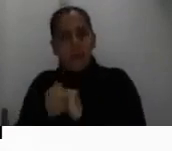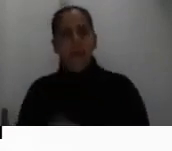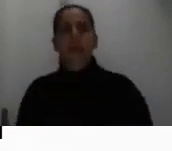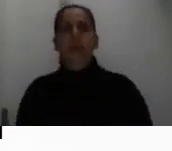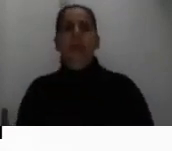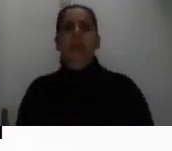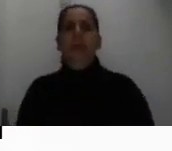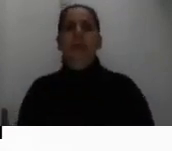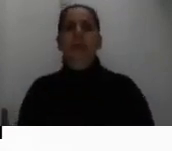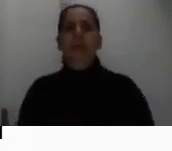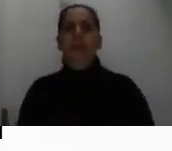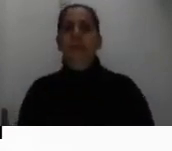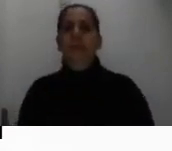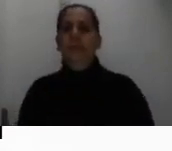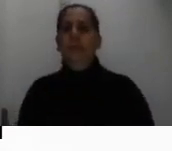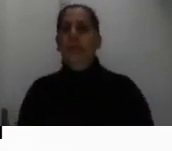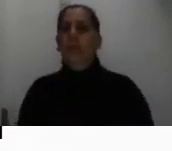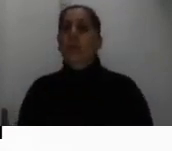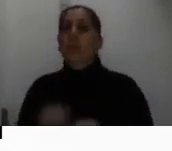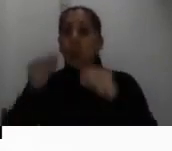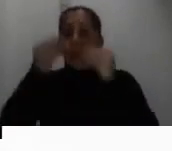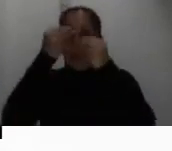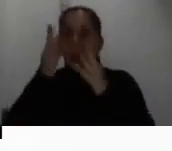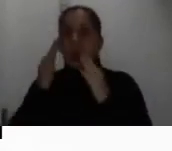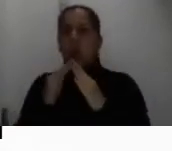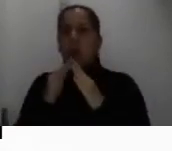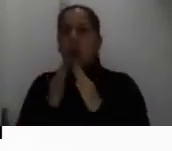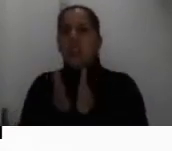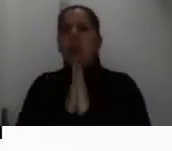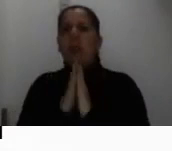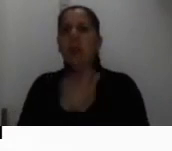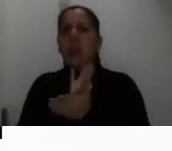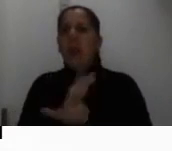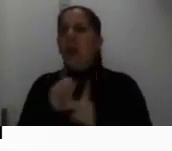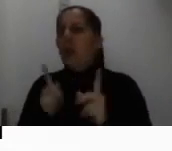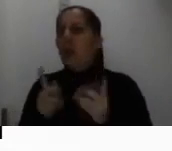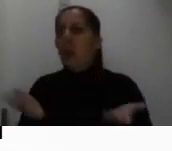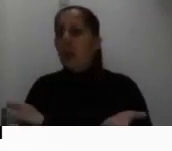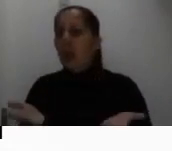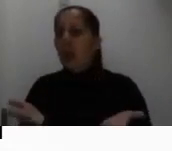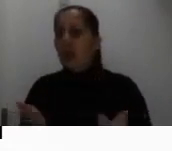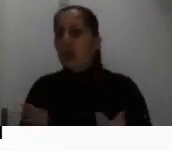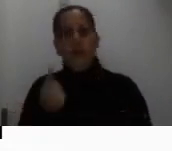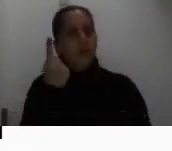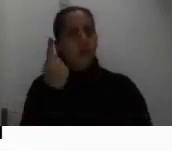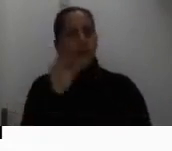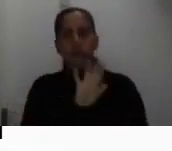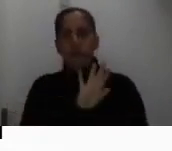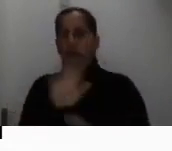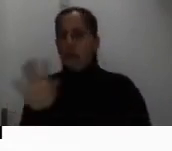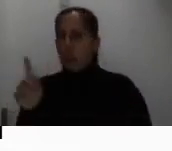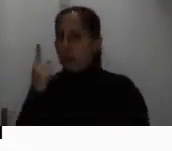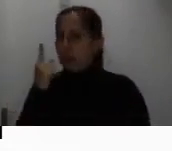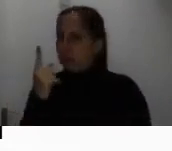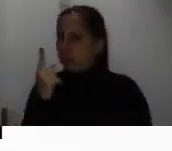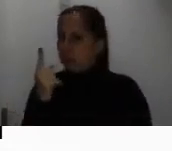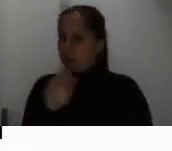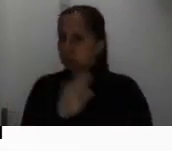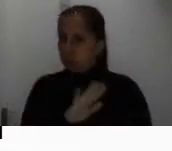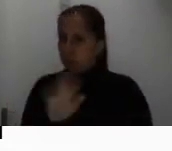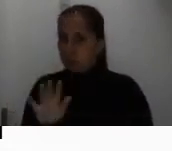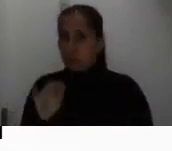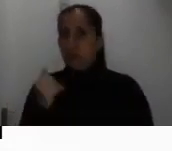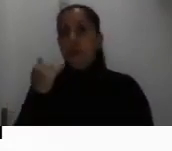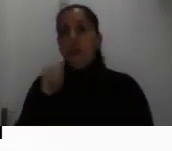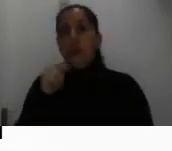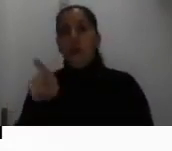¿Qué documentos vamos a pedir en la sección de información de la vivienda? Es un único documento y solo en aquellos casos en que